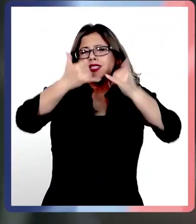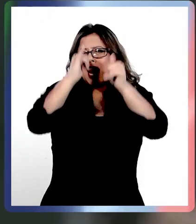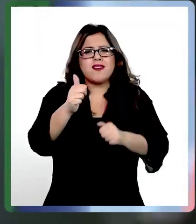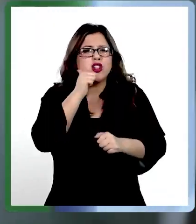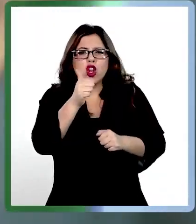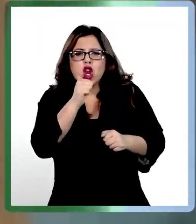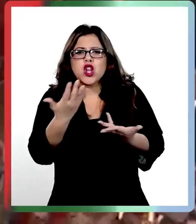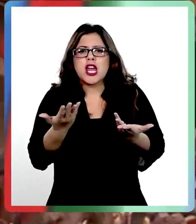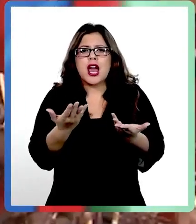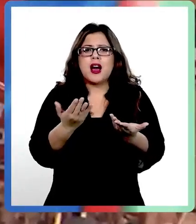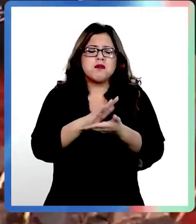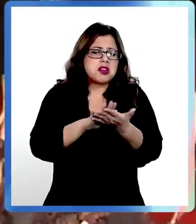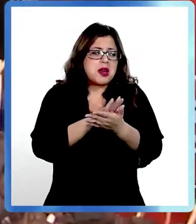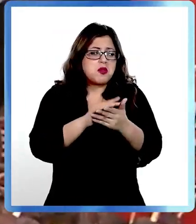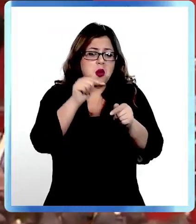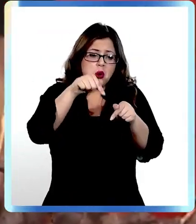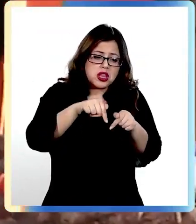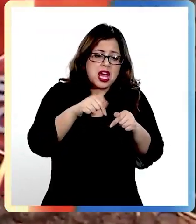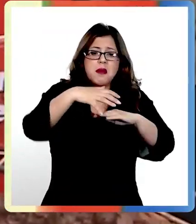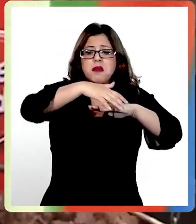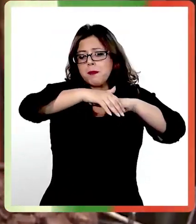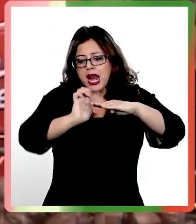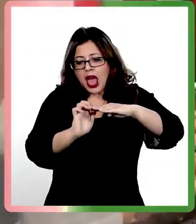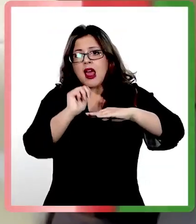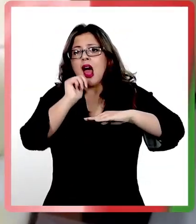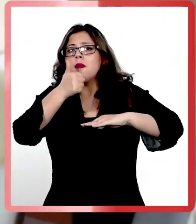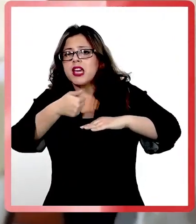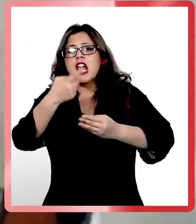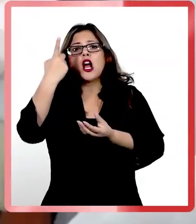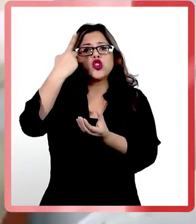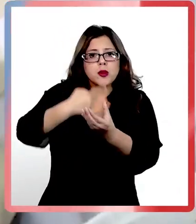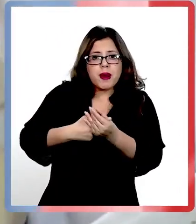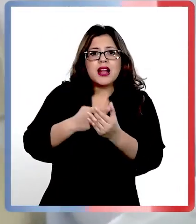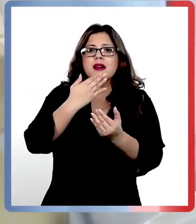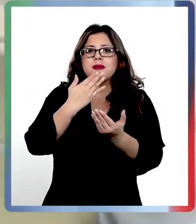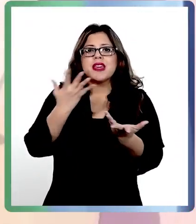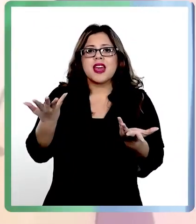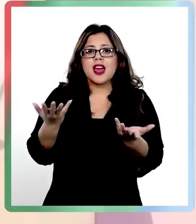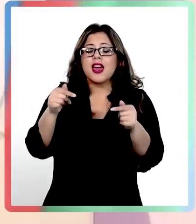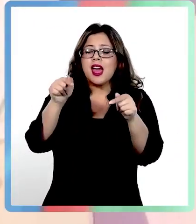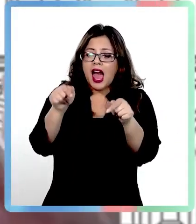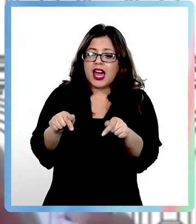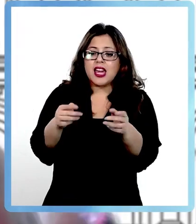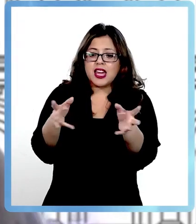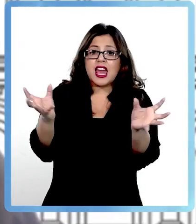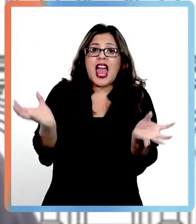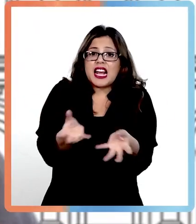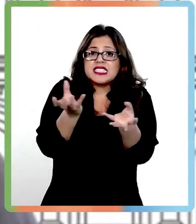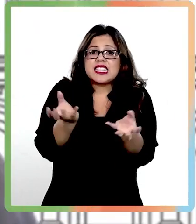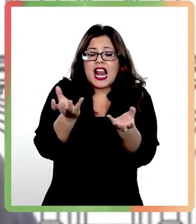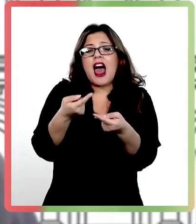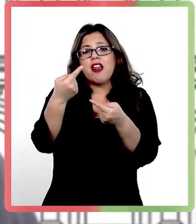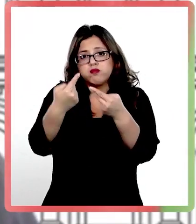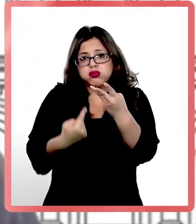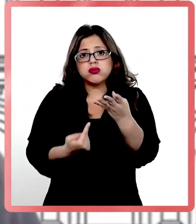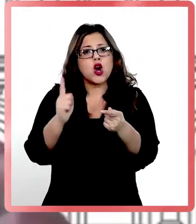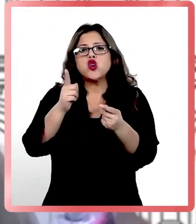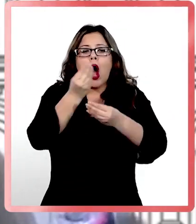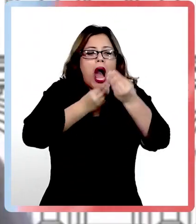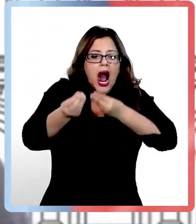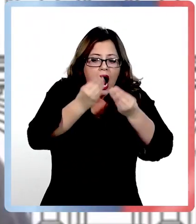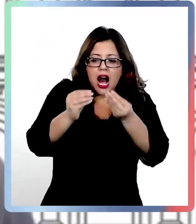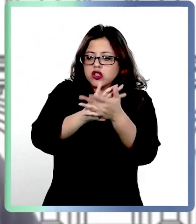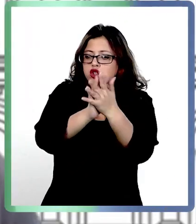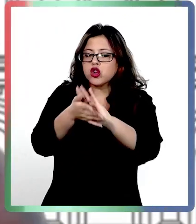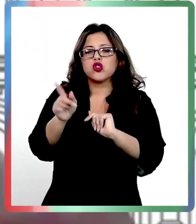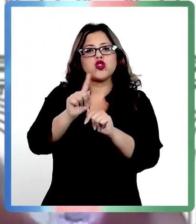empanada, al otro día come un choripán y siempre en la mesa va a haber carne y ensalada. Entonces, yo creo que esa es la opción. No comer